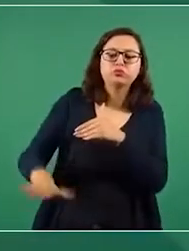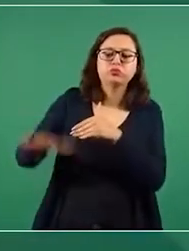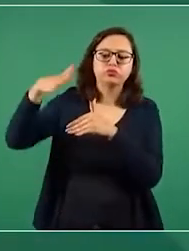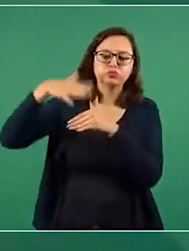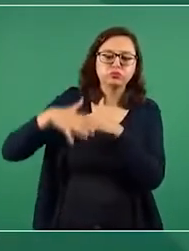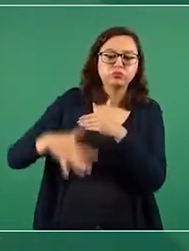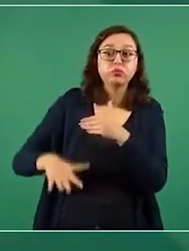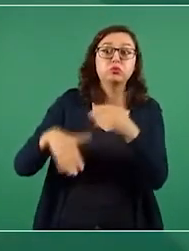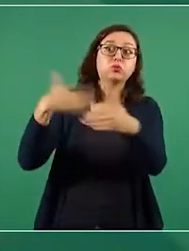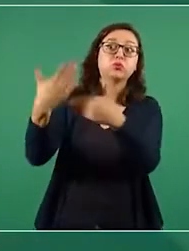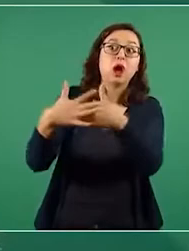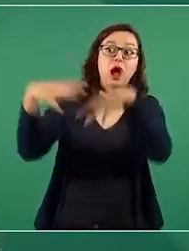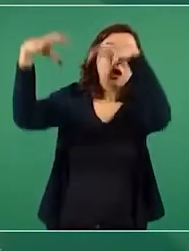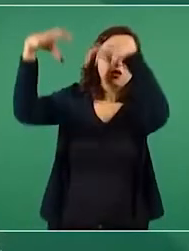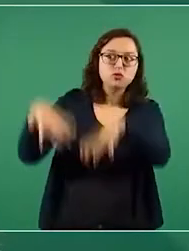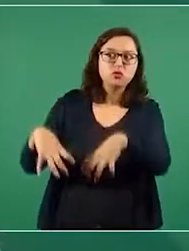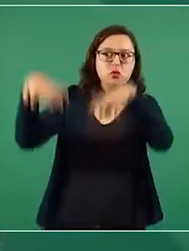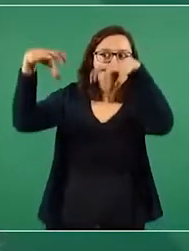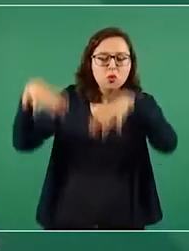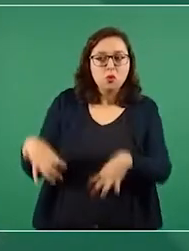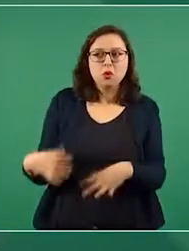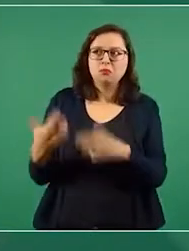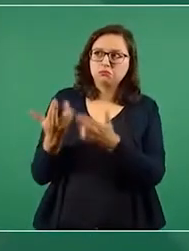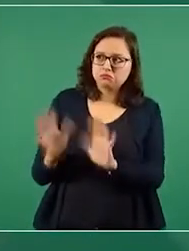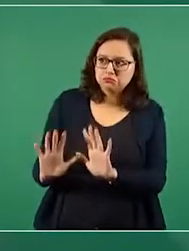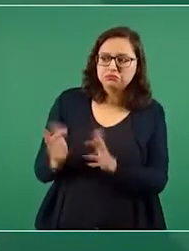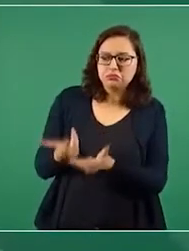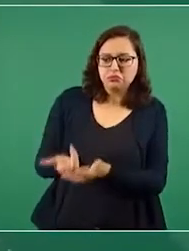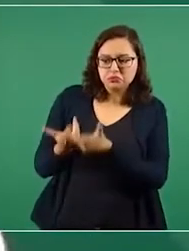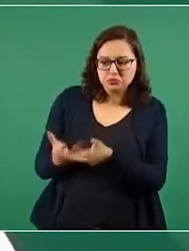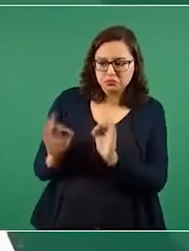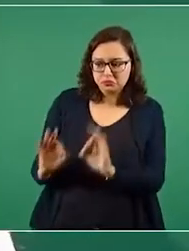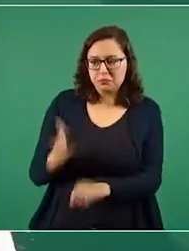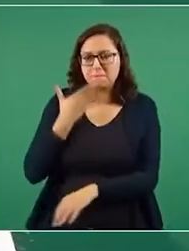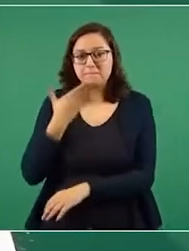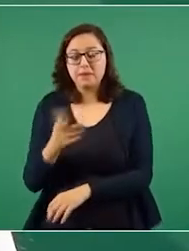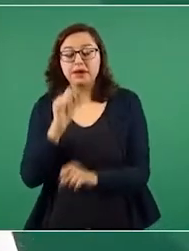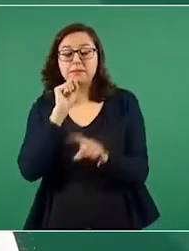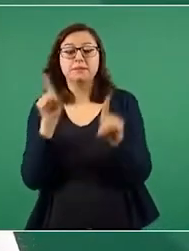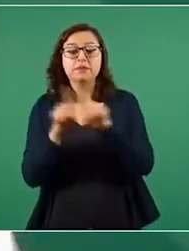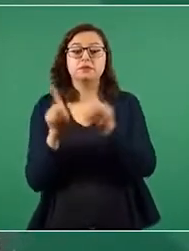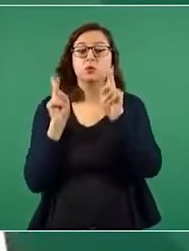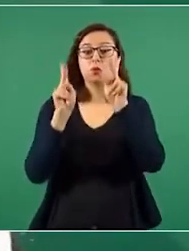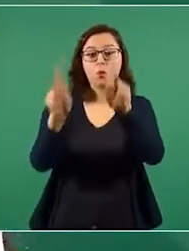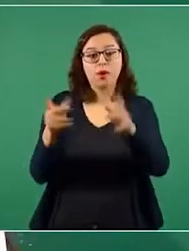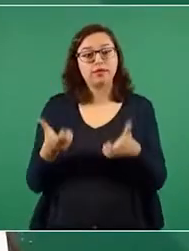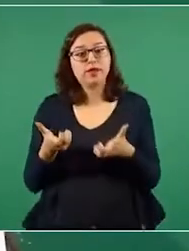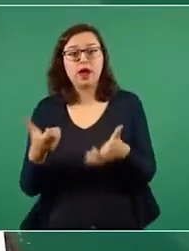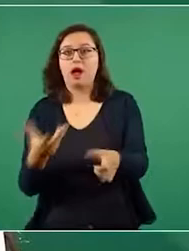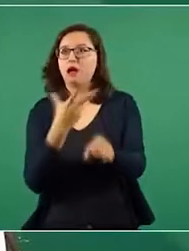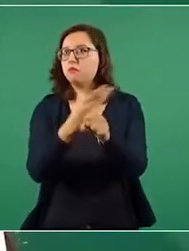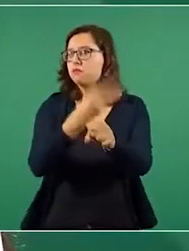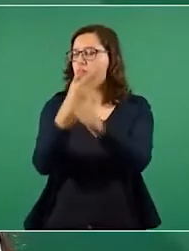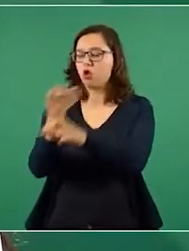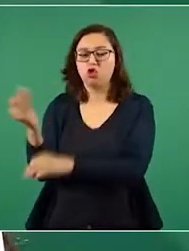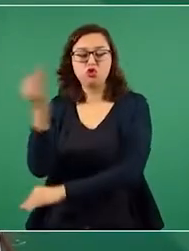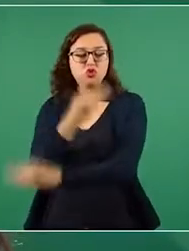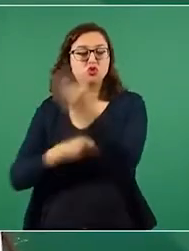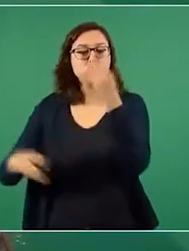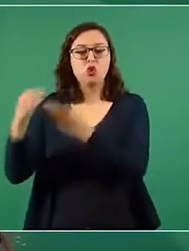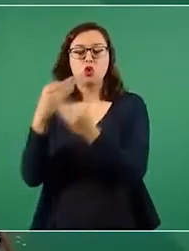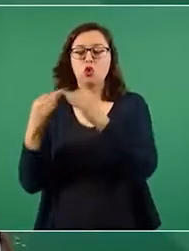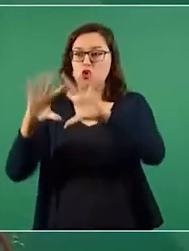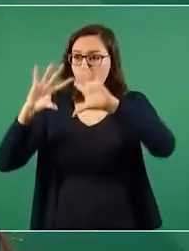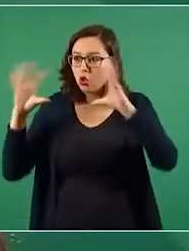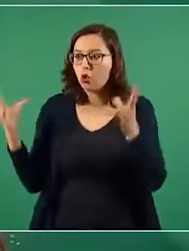rehabilitado carreteras, puentes, calles e infraestructura dañada. La respuesta puntual al acerto